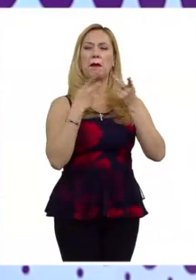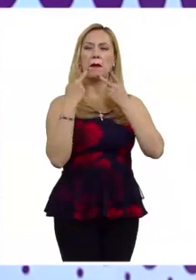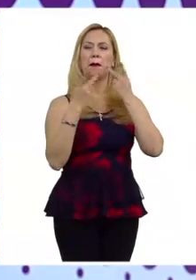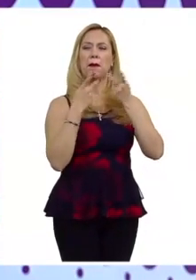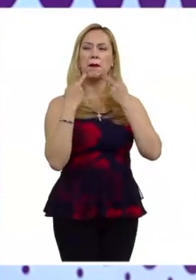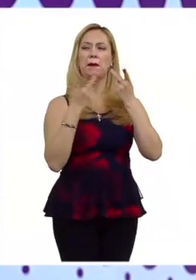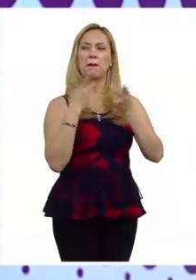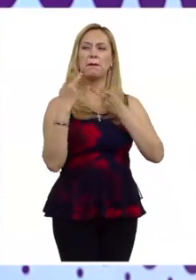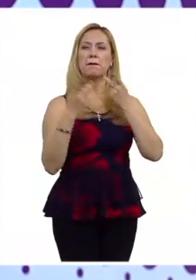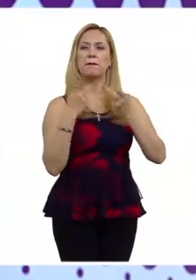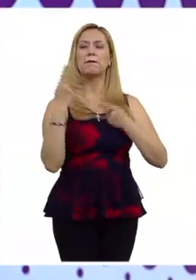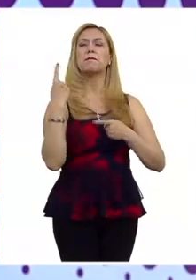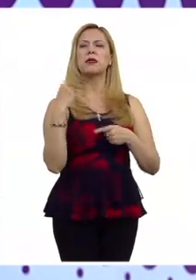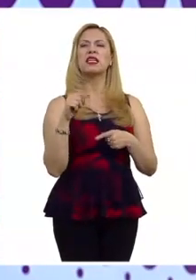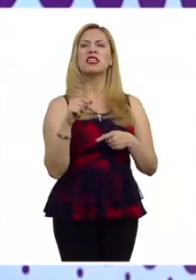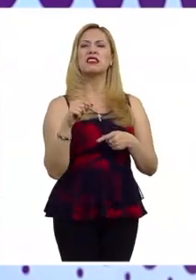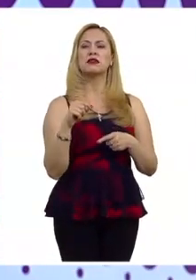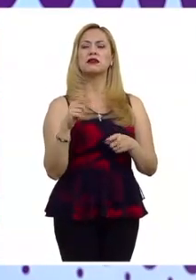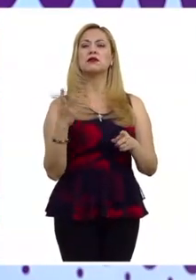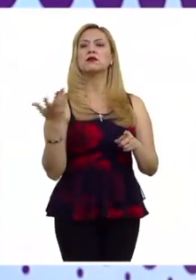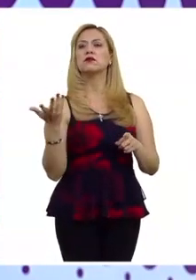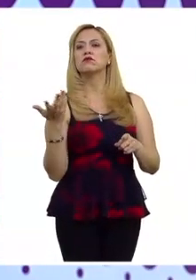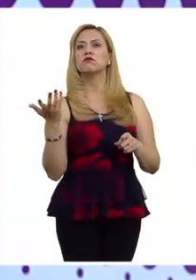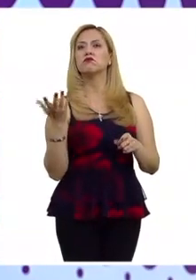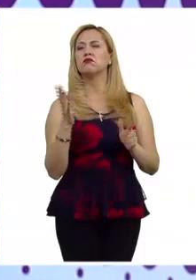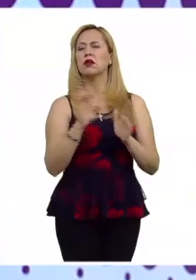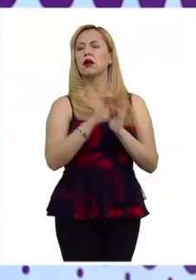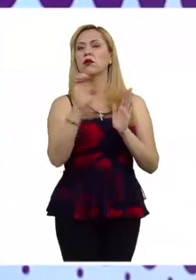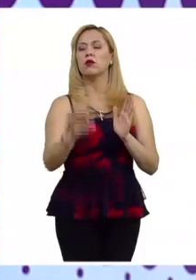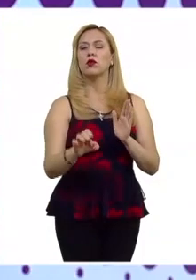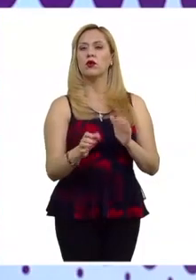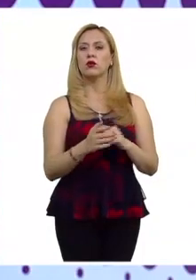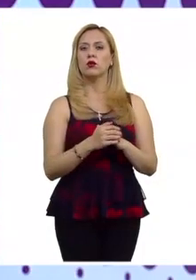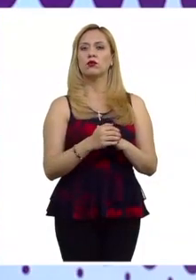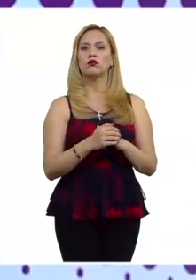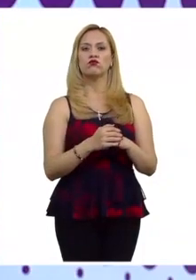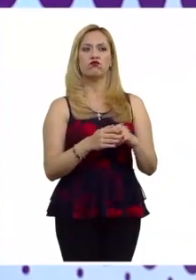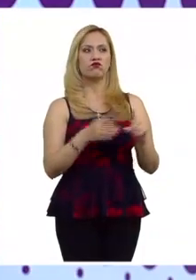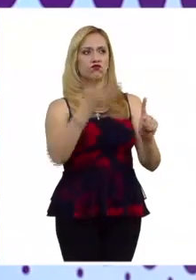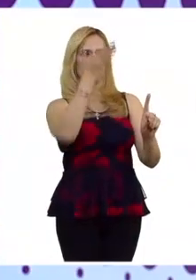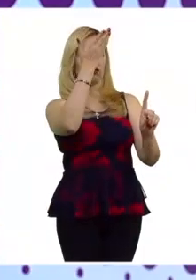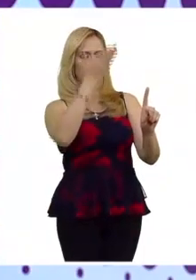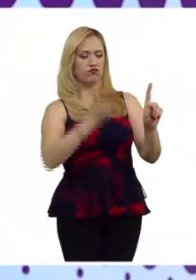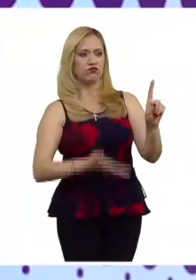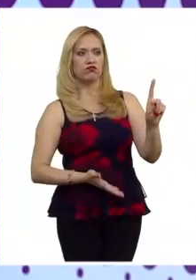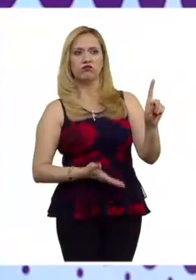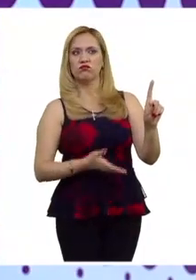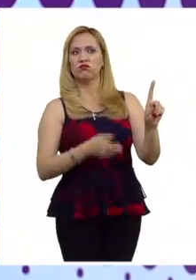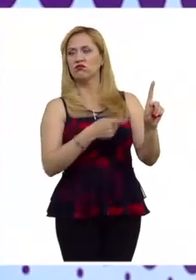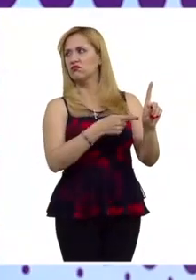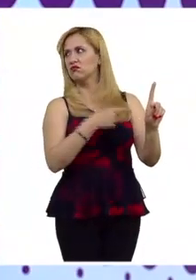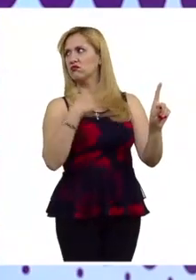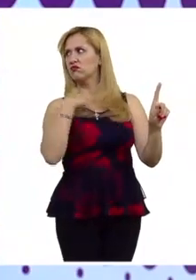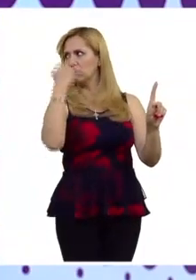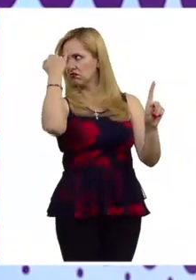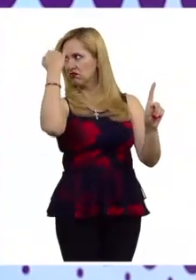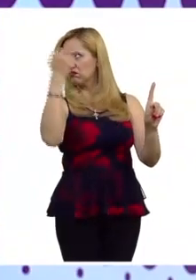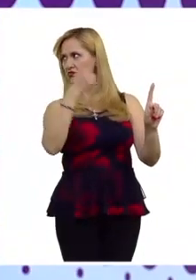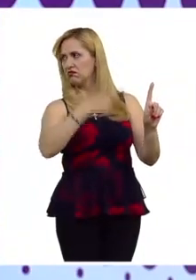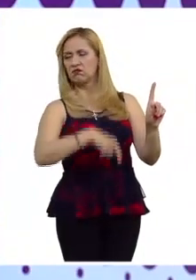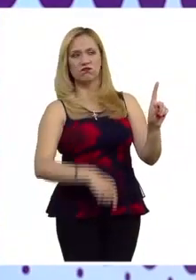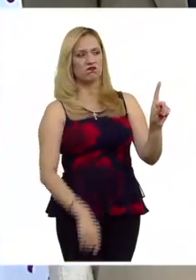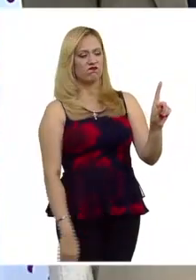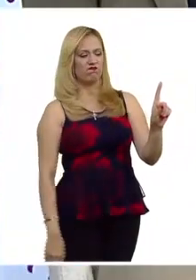aún mayor que por ejemplo el puro estereotipo entonces esta finalidad